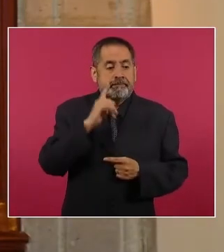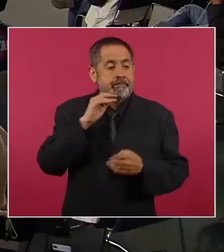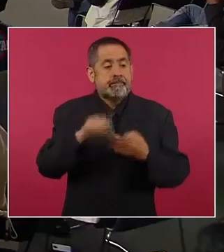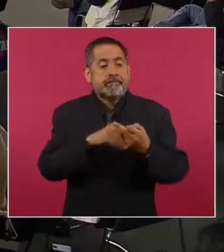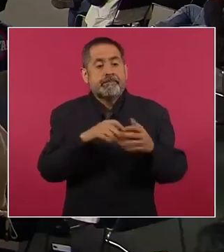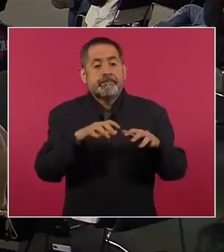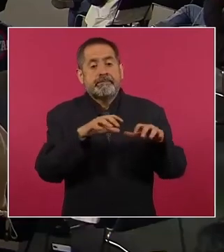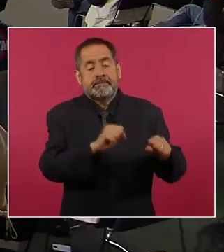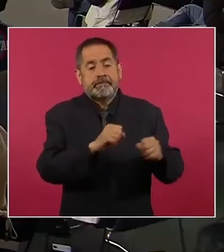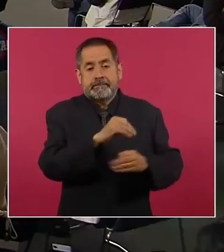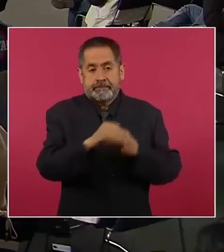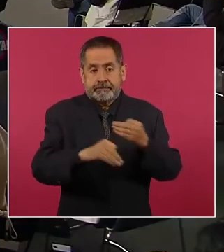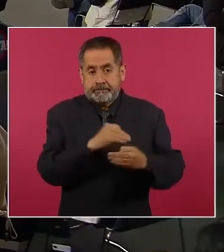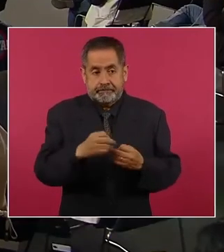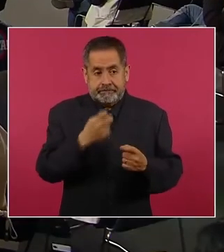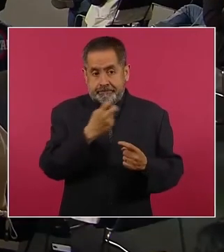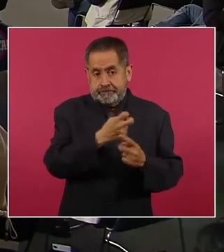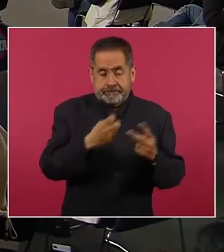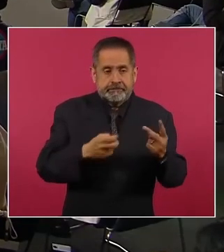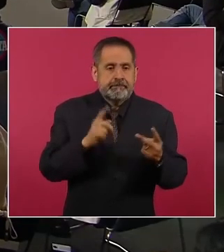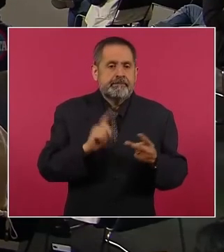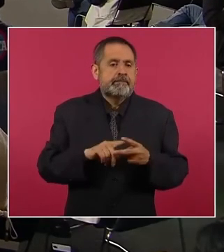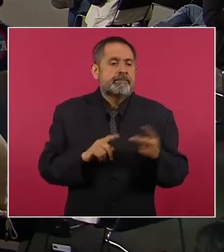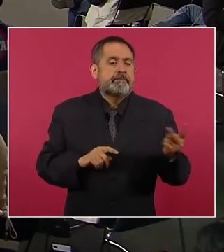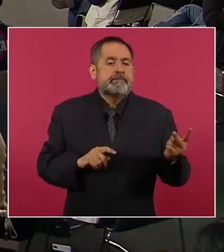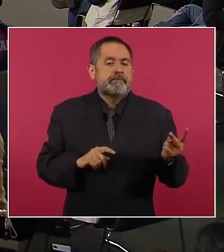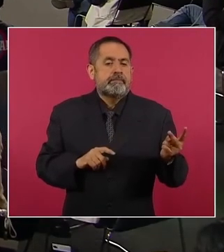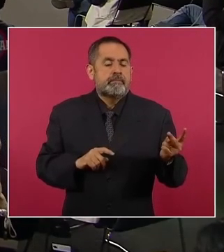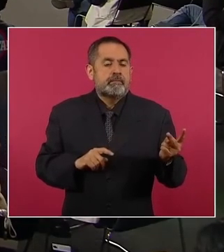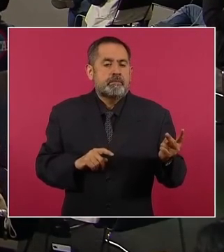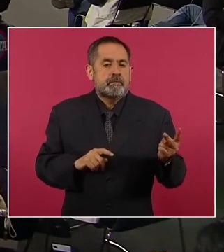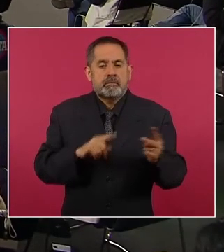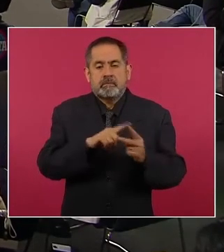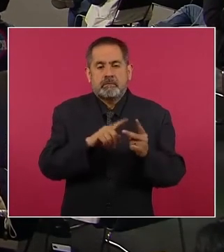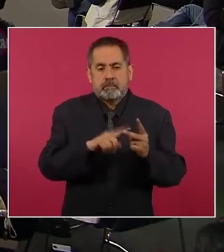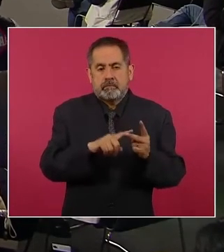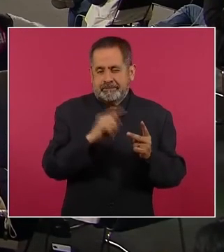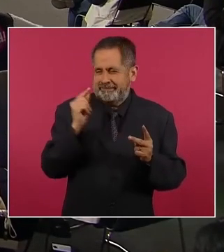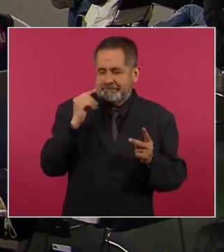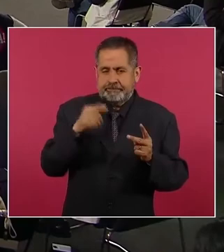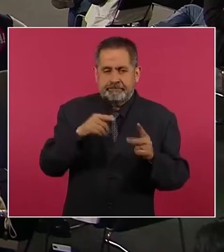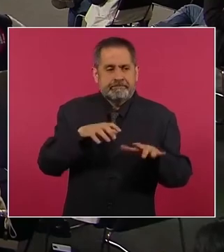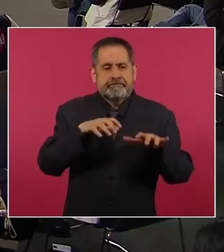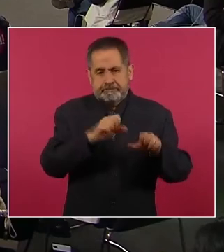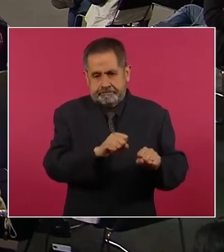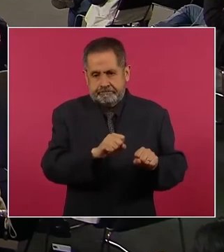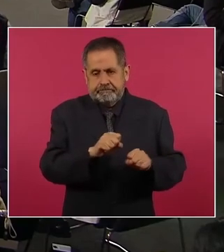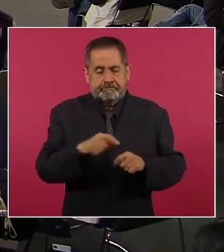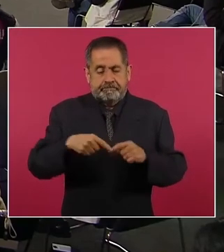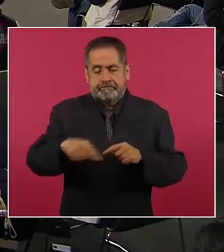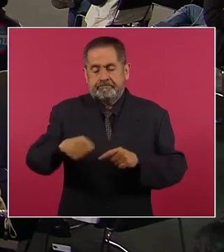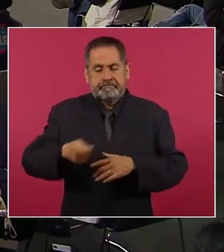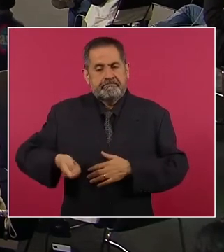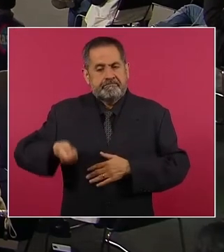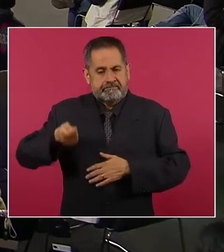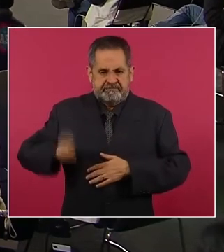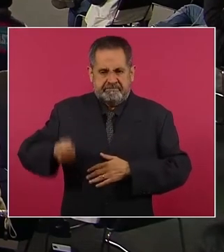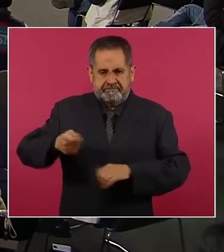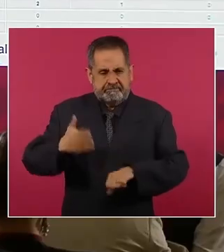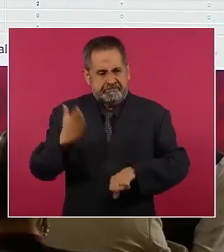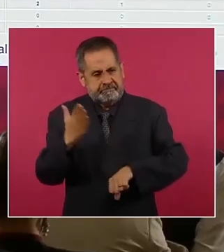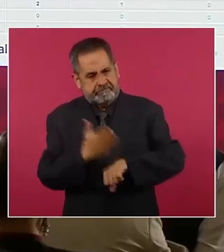detenidos que hay en estos casos, que son los de principios de año, puedan ya derivar en sentencias